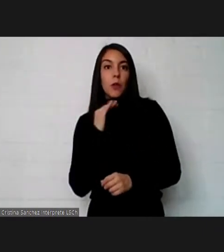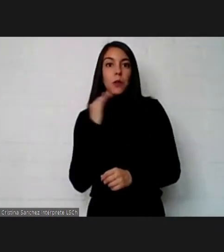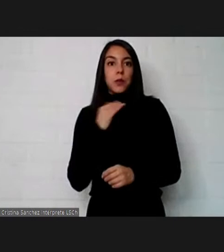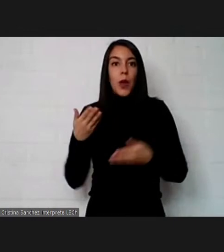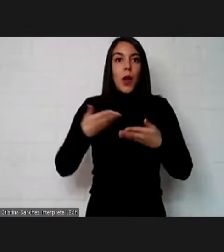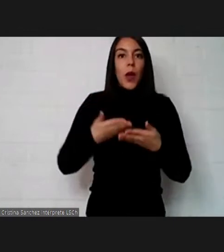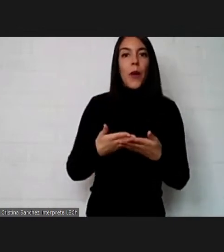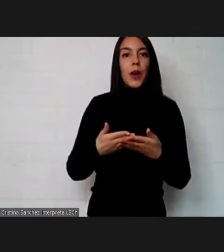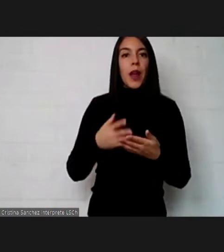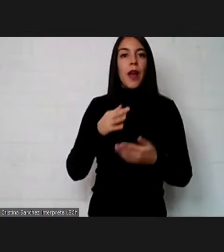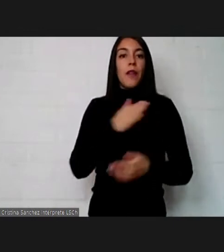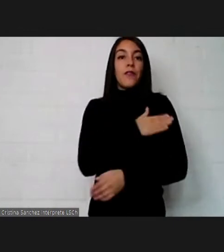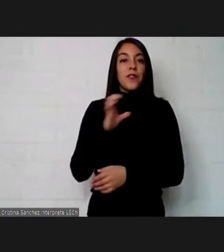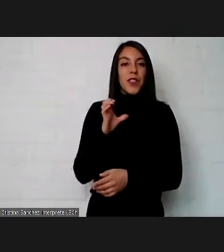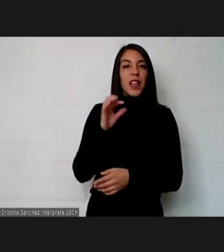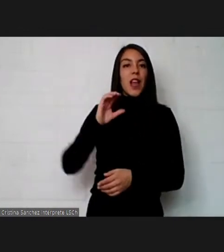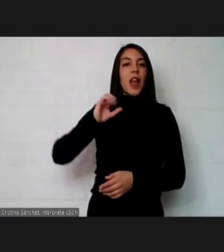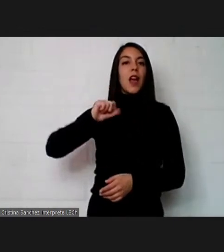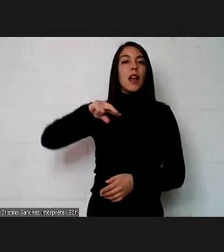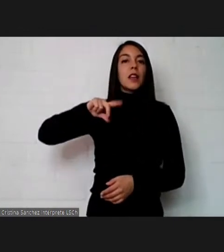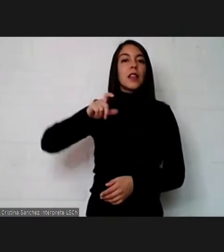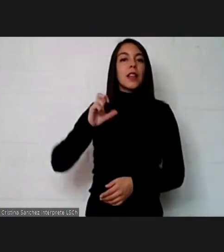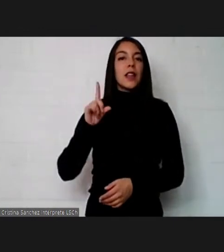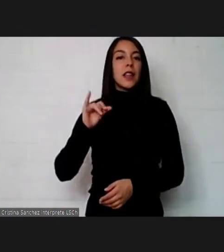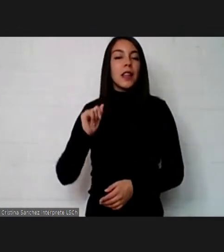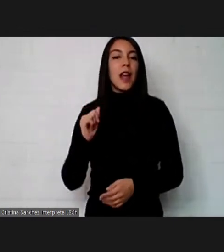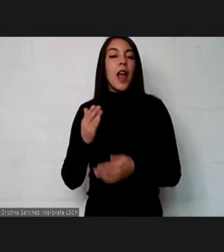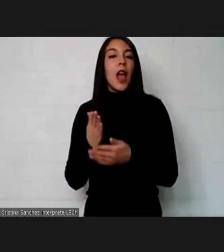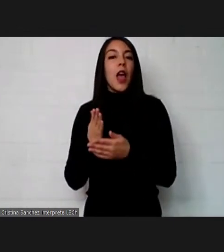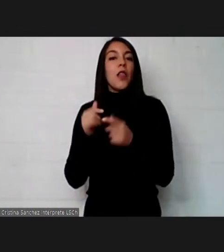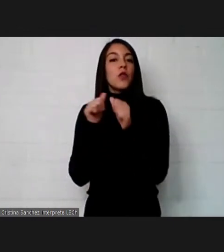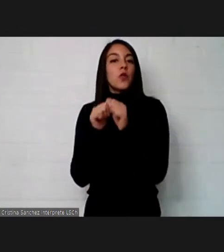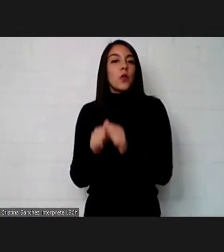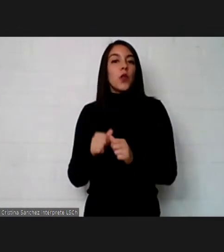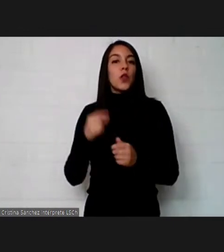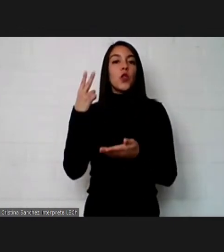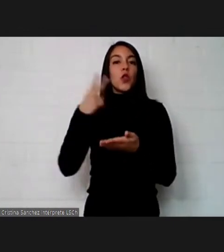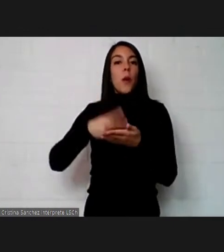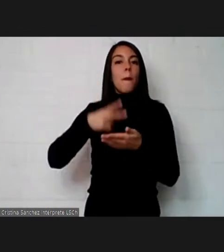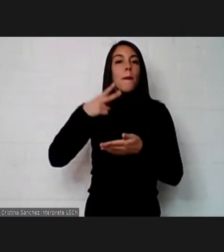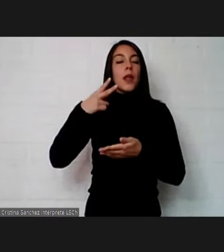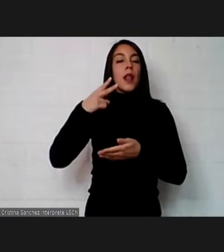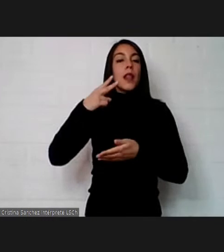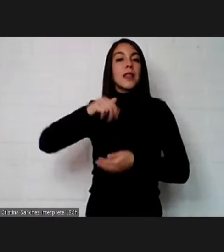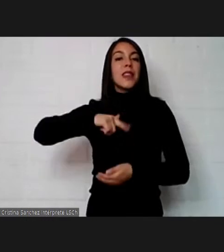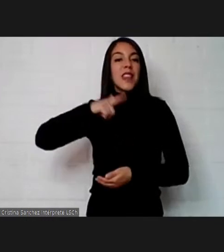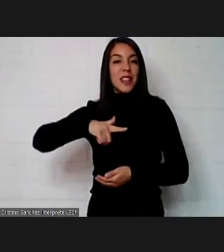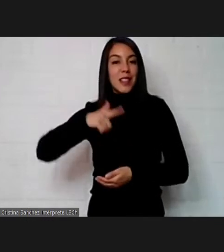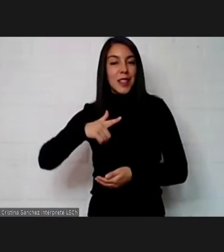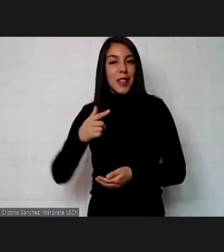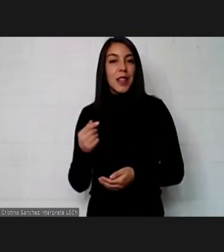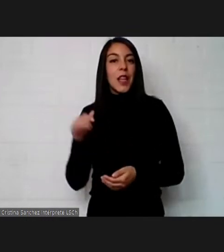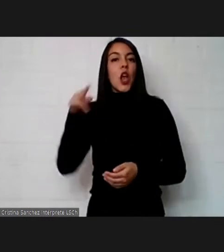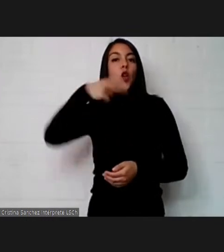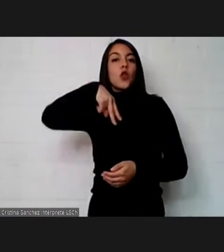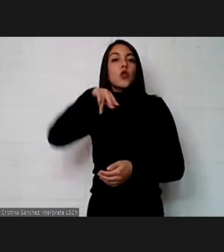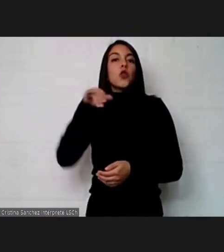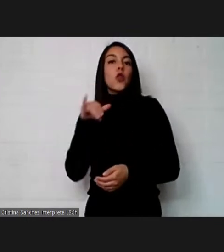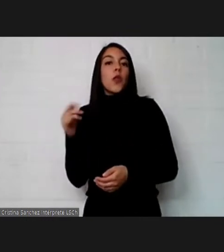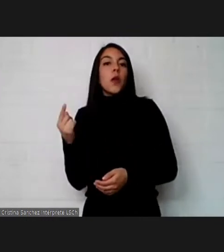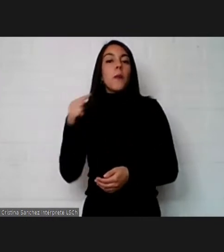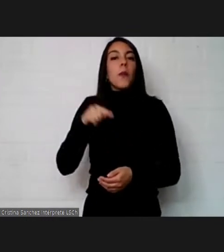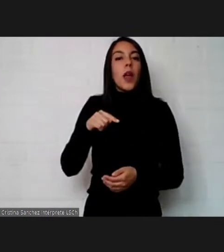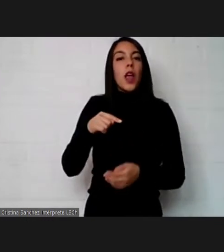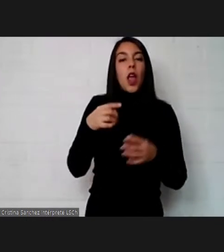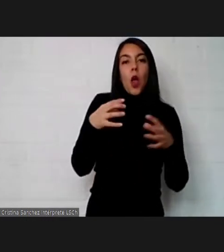no es cierto Angélica Bar que está desde el año 2017 desde la creación de la universidad nosotros llegamos un poquito después se han ido armando